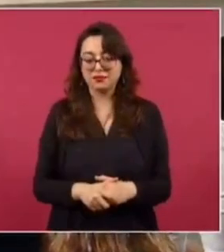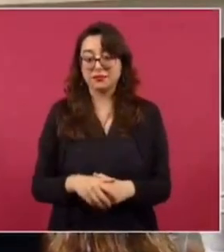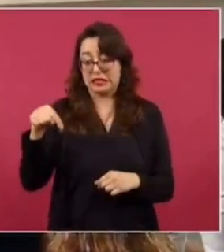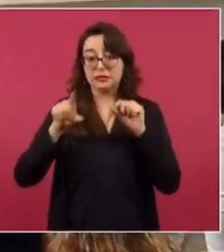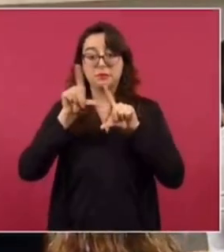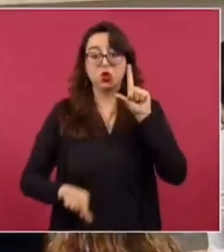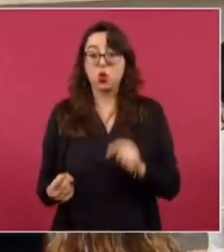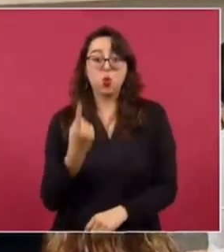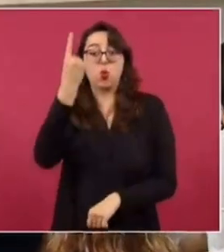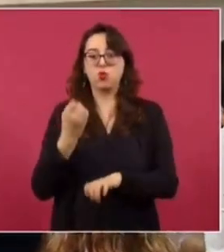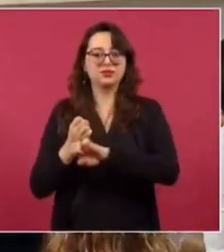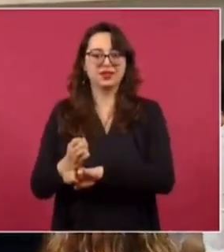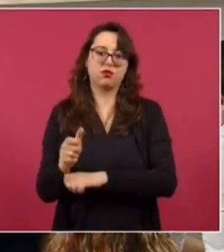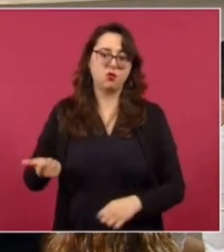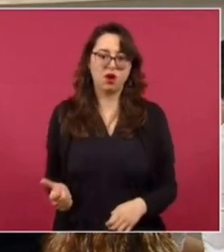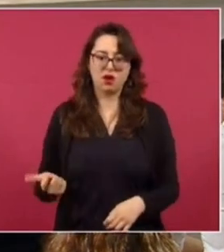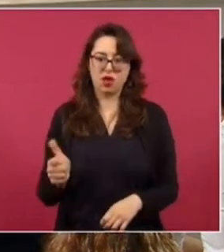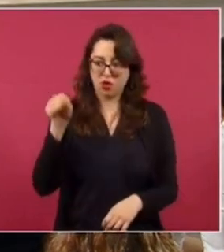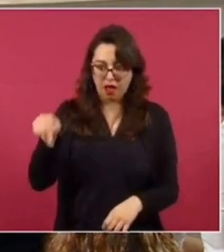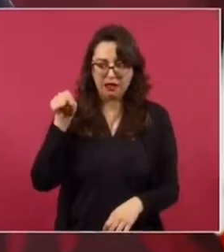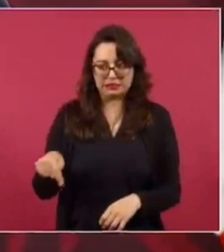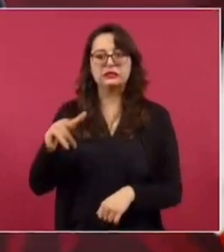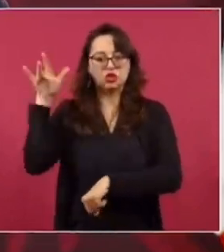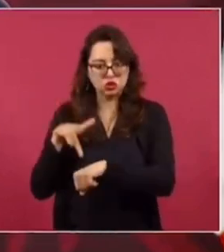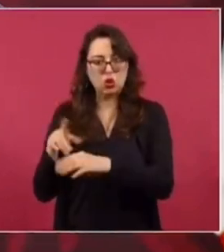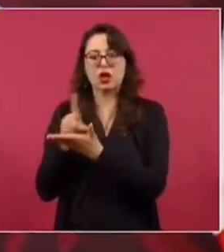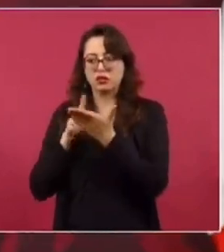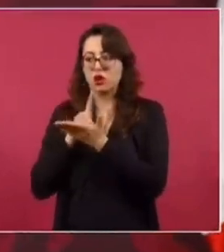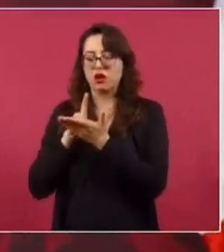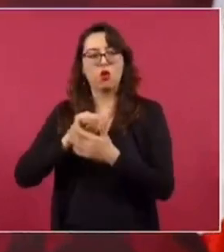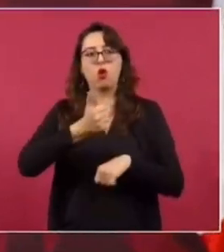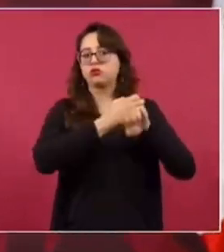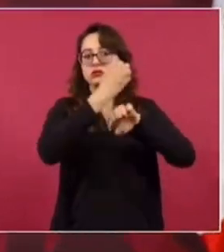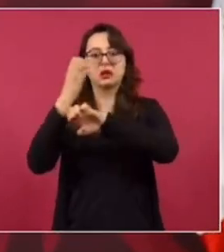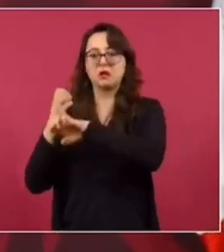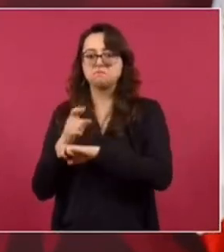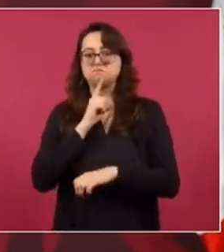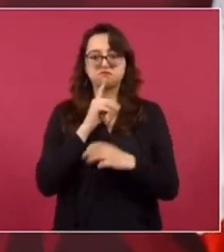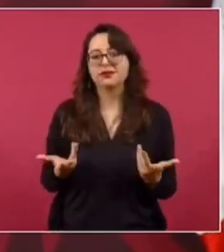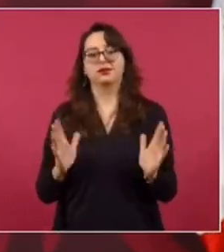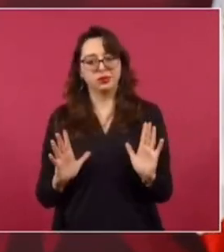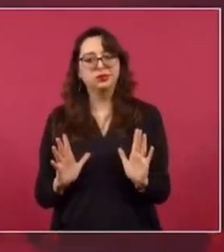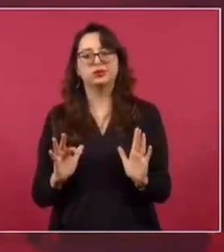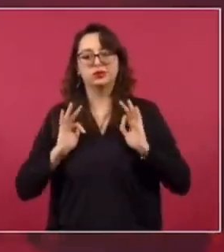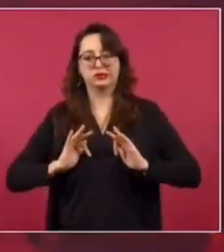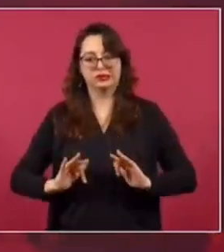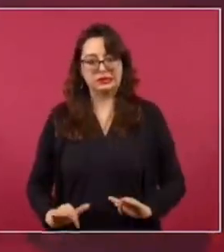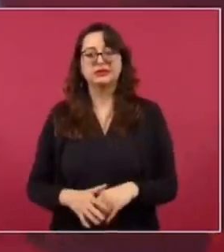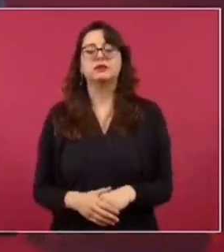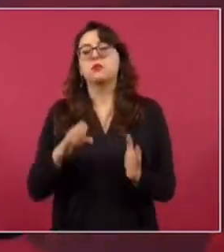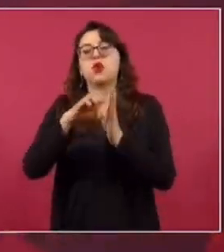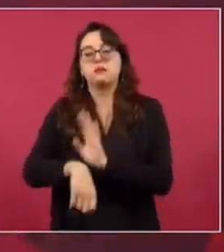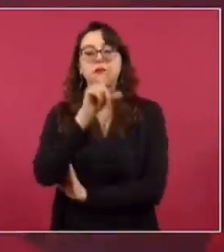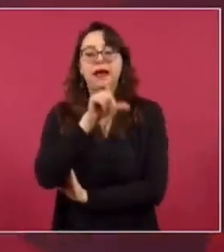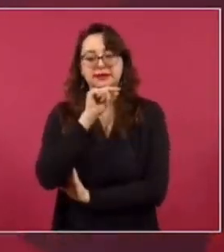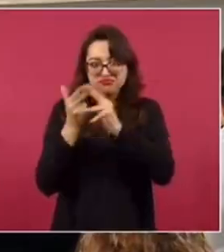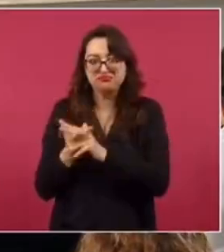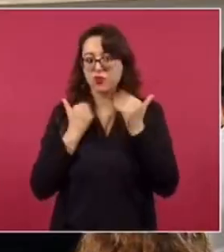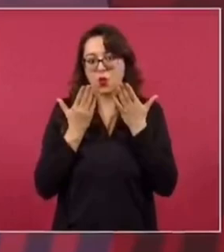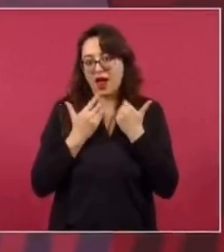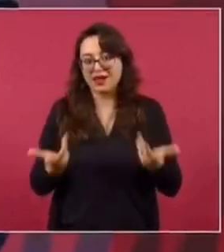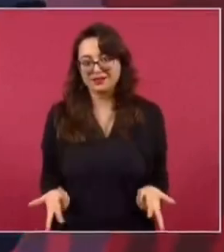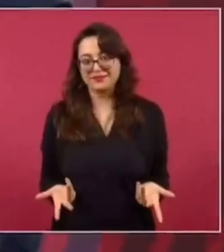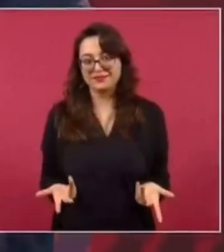Afortunadamente, esto no se repite. En Jalisco, todos sabemos que opera un cárter. Pero no hay ese consumo que hay en Guanajuato.